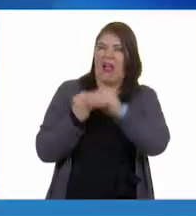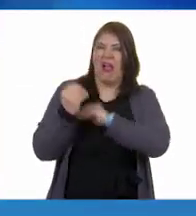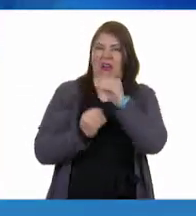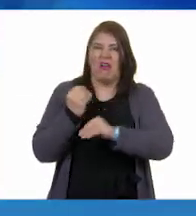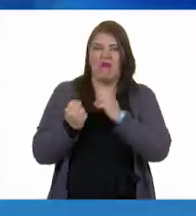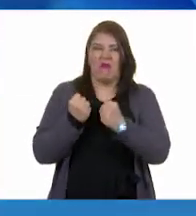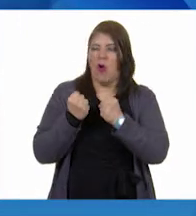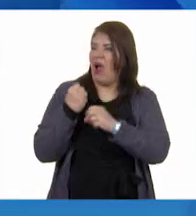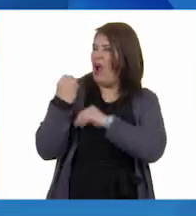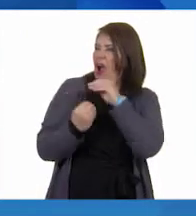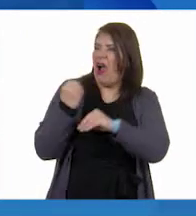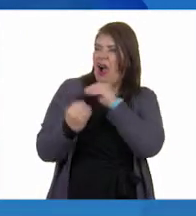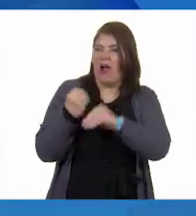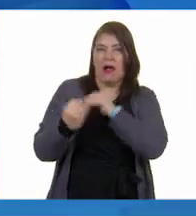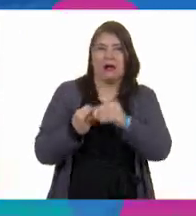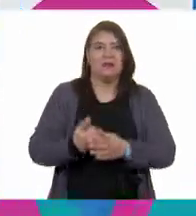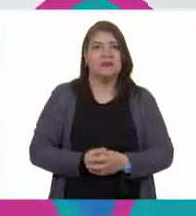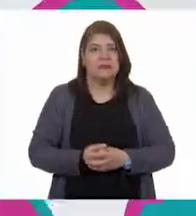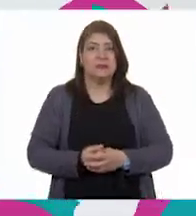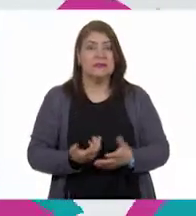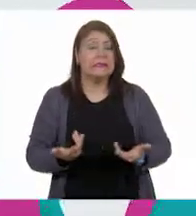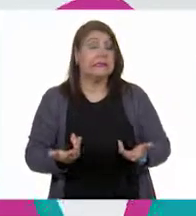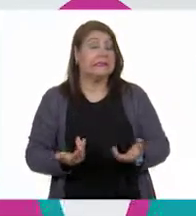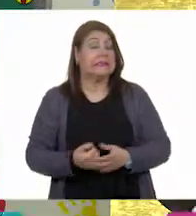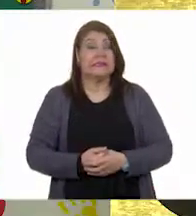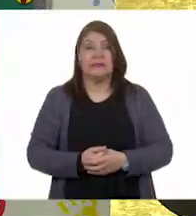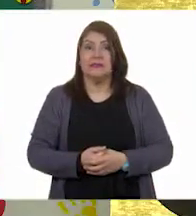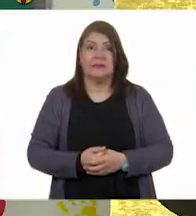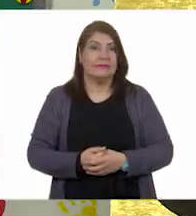Discutimos muy fuerte.